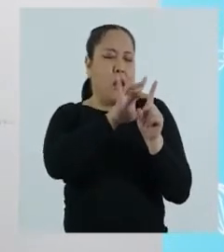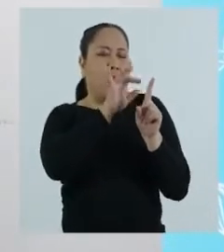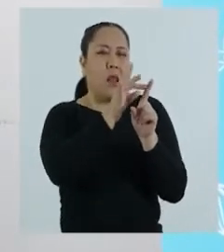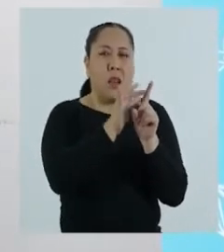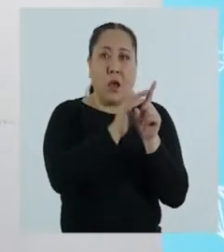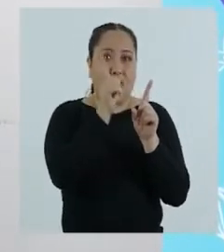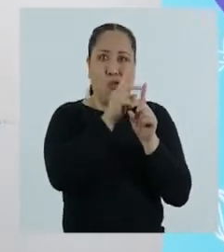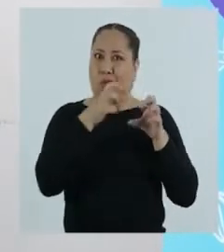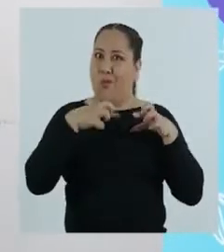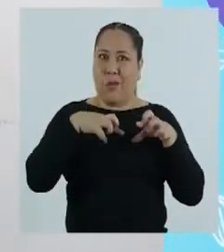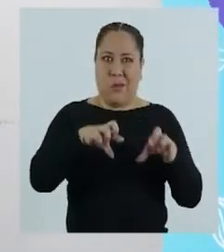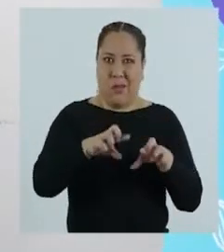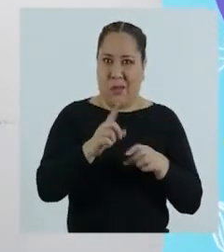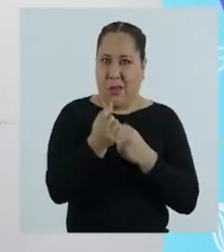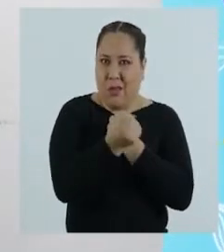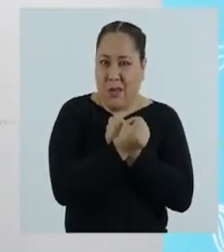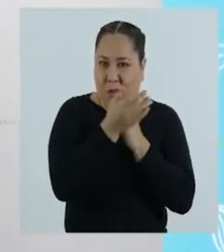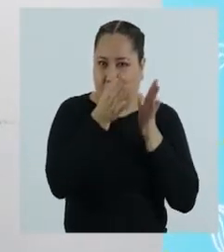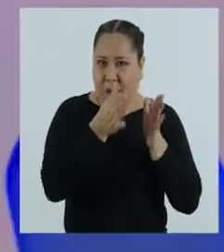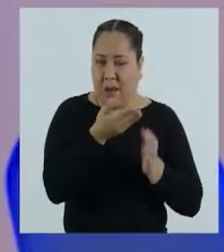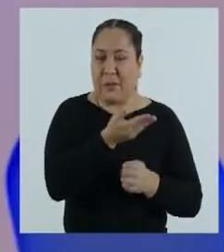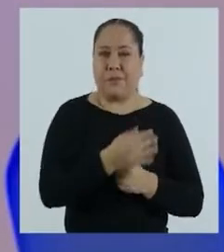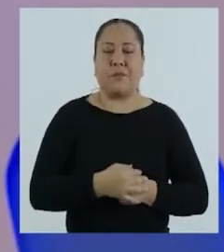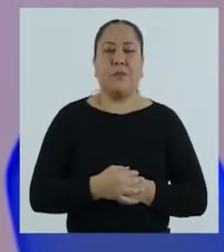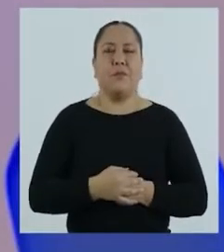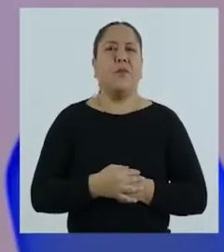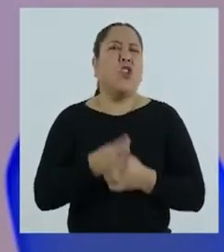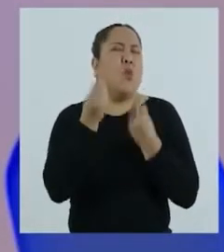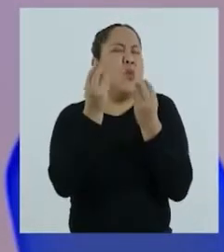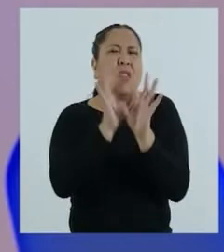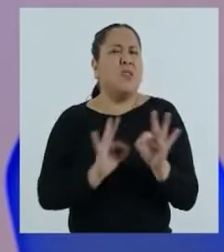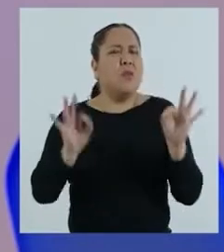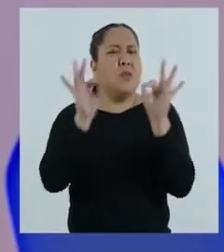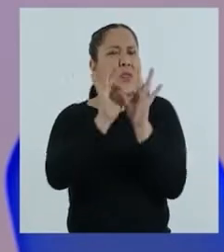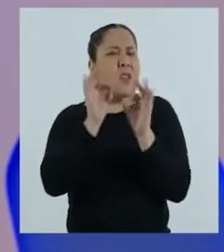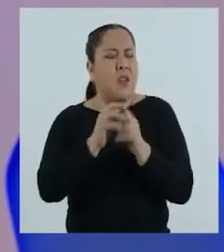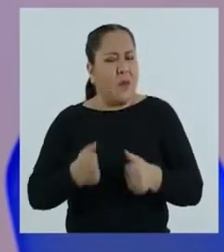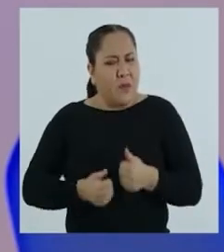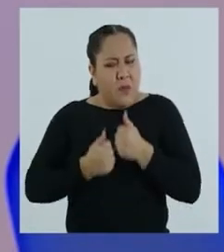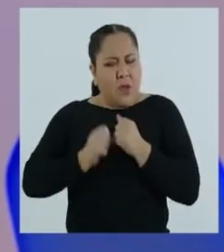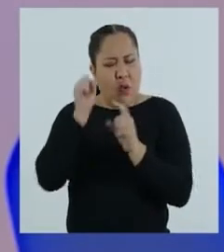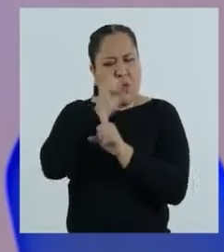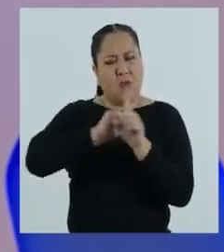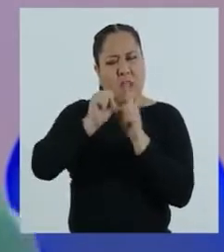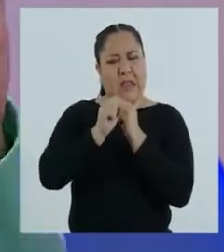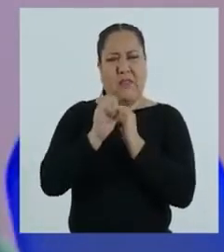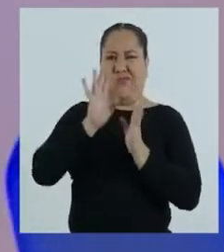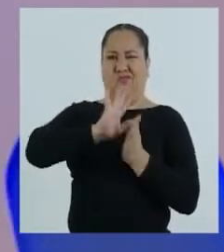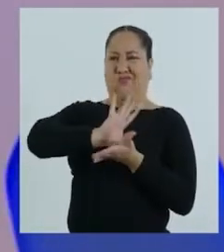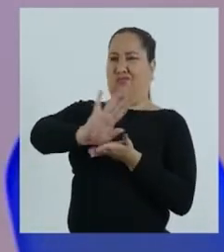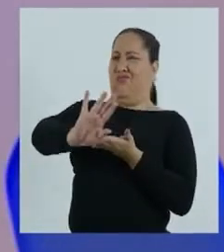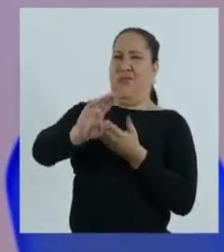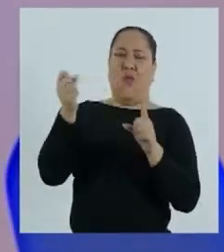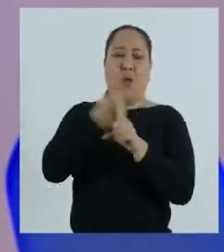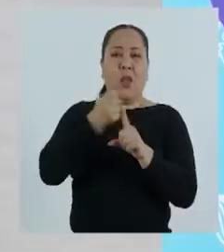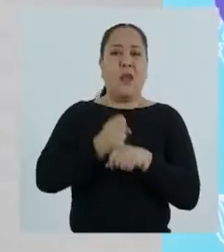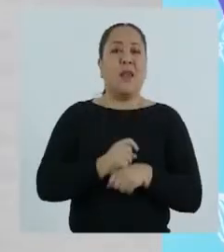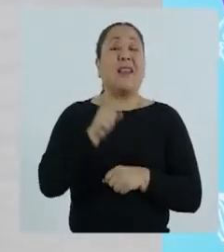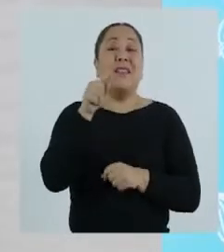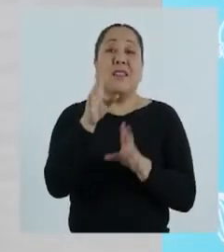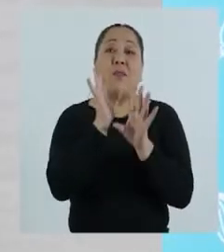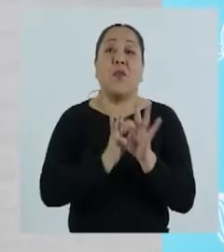contacto físico no consentido por la pareja. ¿Por qué es importante vivir en una sociedad libre de violencia?